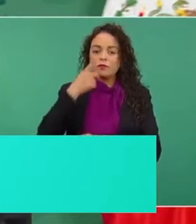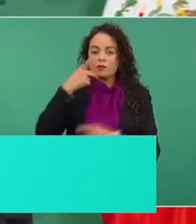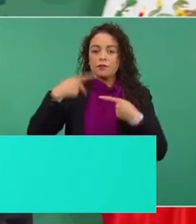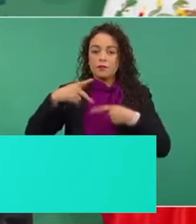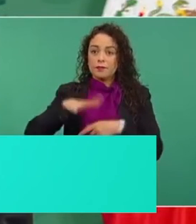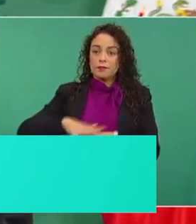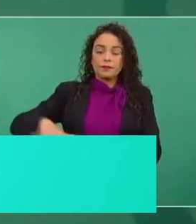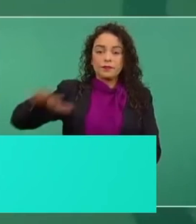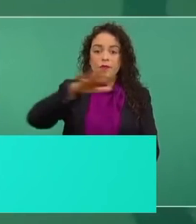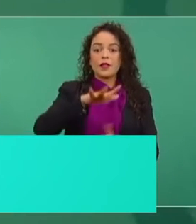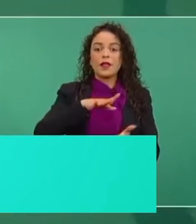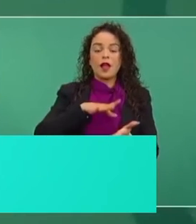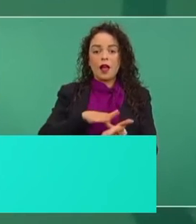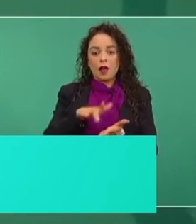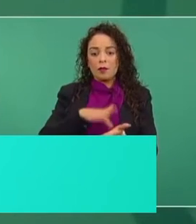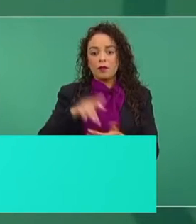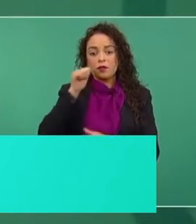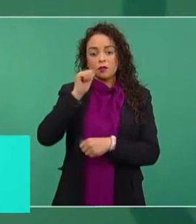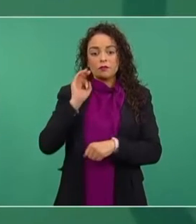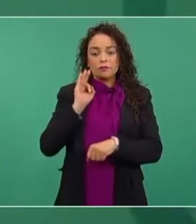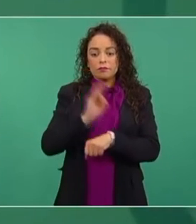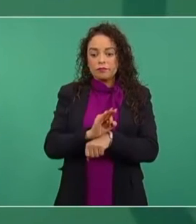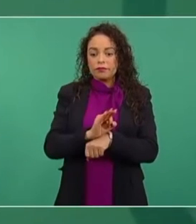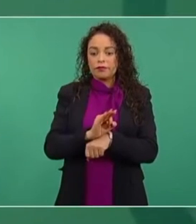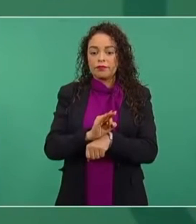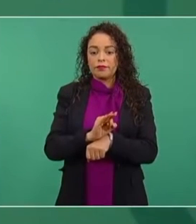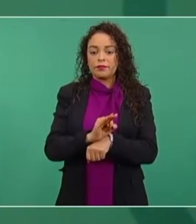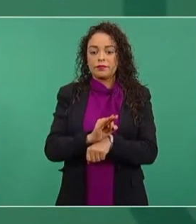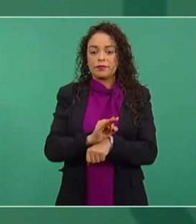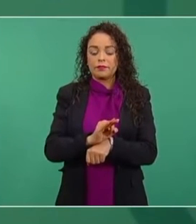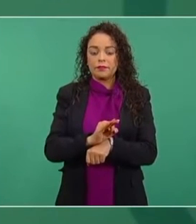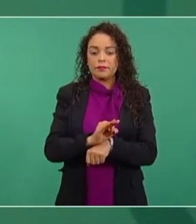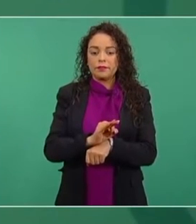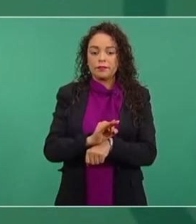respaldo, los que participaron